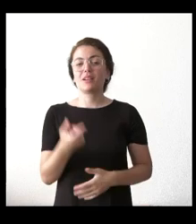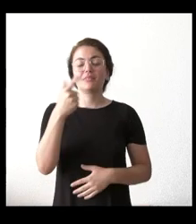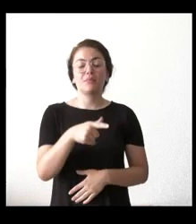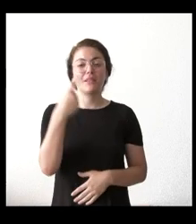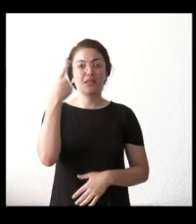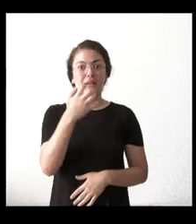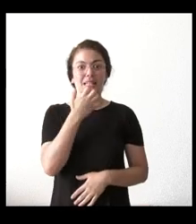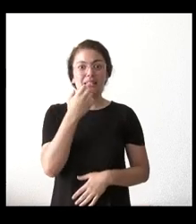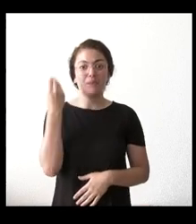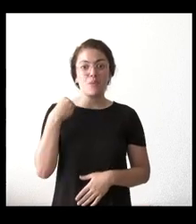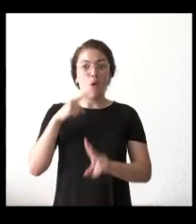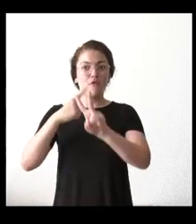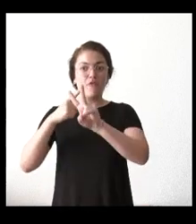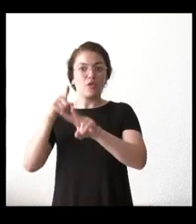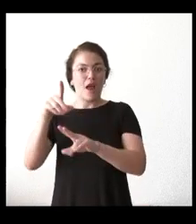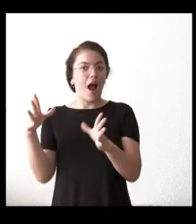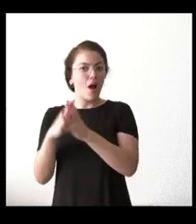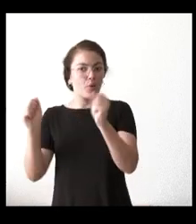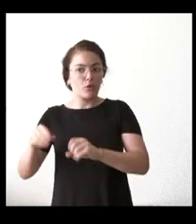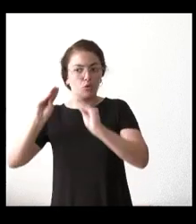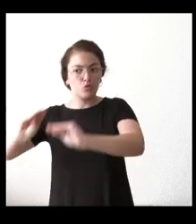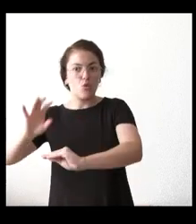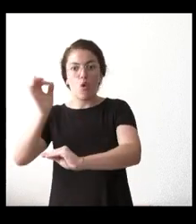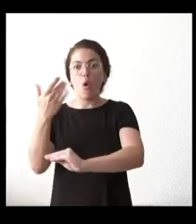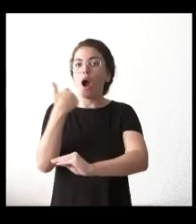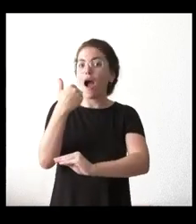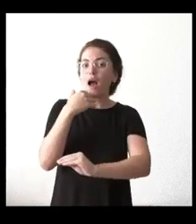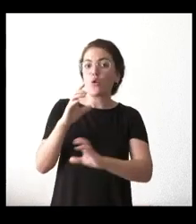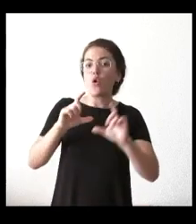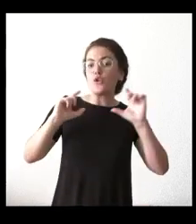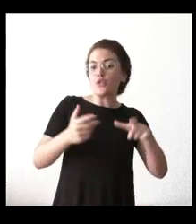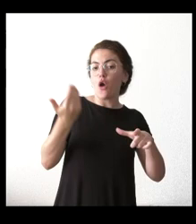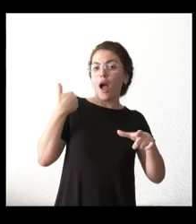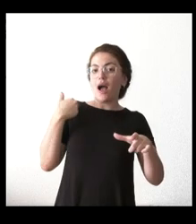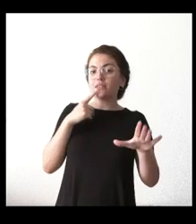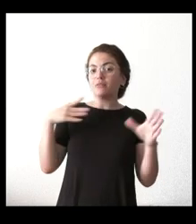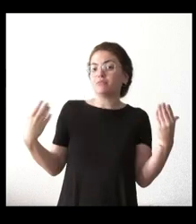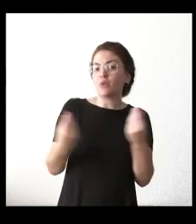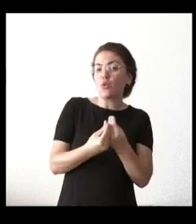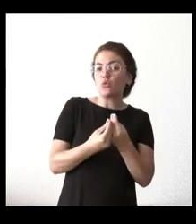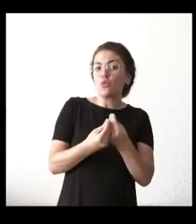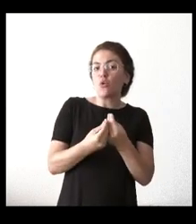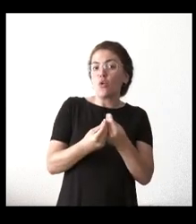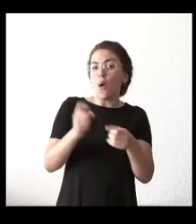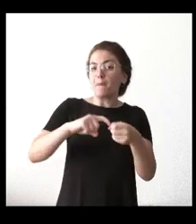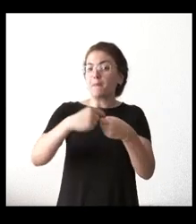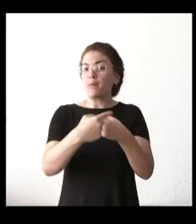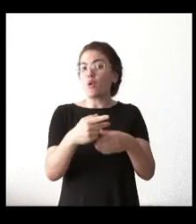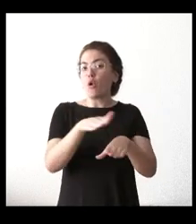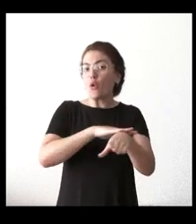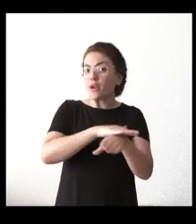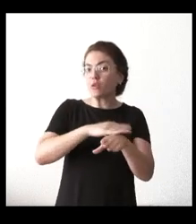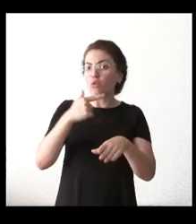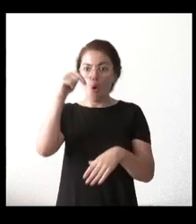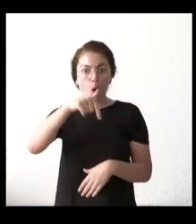acuerdo unilateral de Vox o se abordó en alguna reunión conjunta de todos los miembros del Gobierno. Insisto en si se ha tratado y en el Consejo.